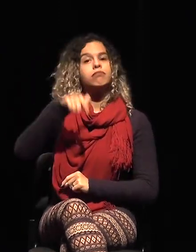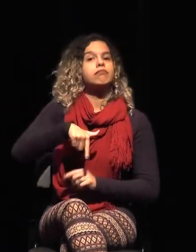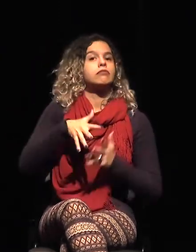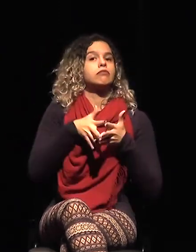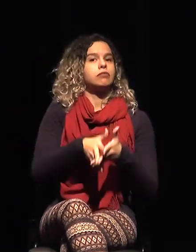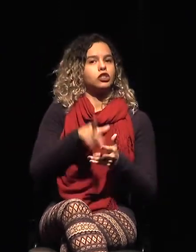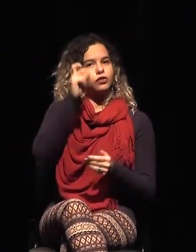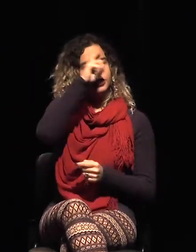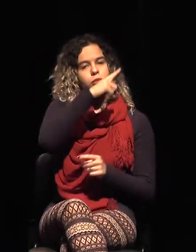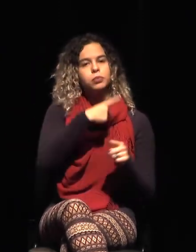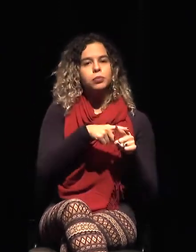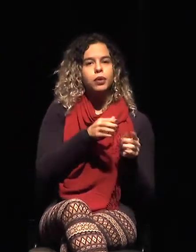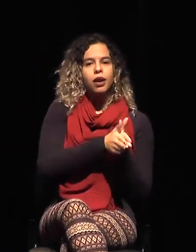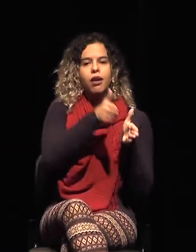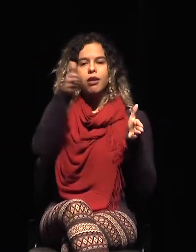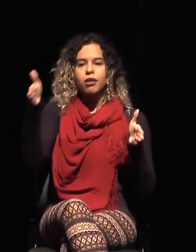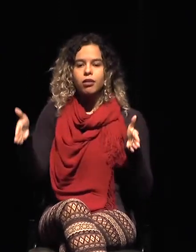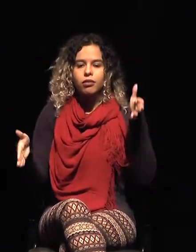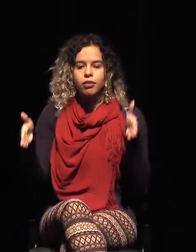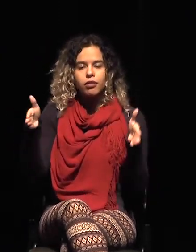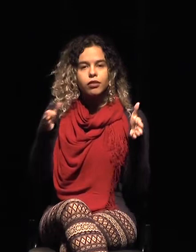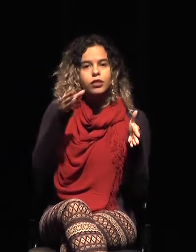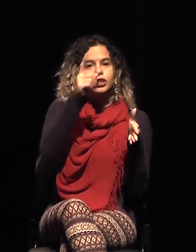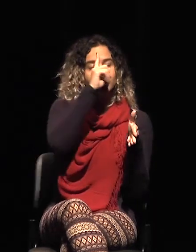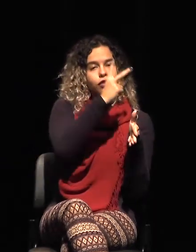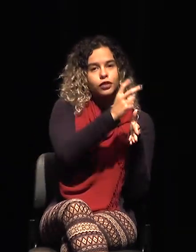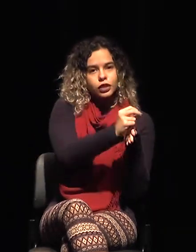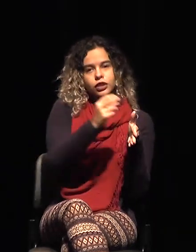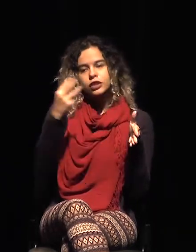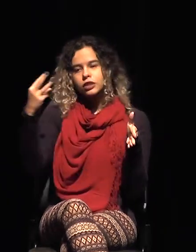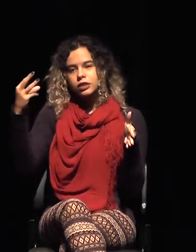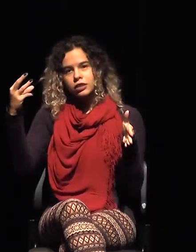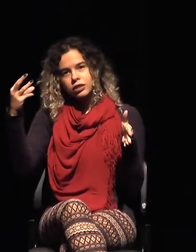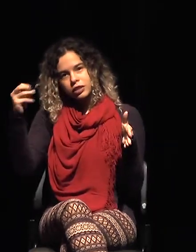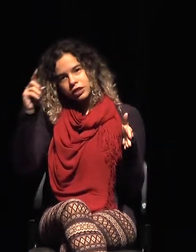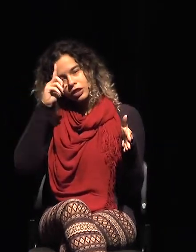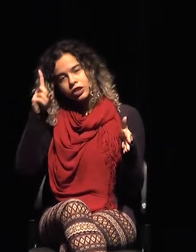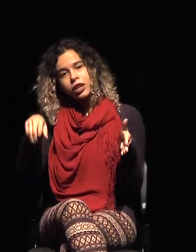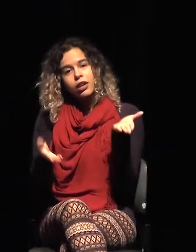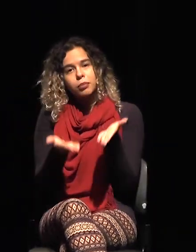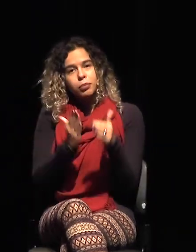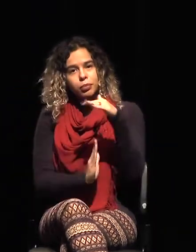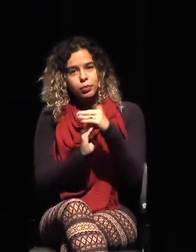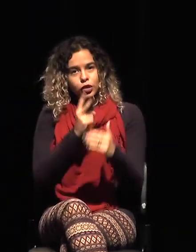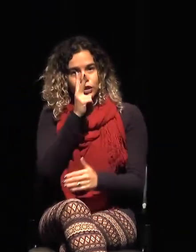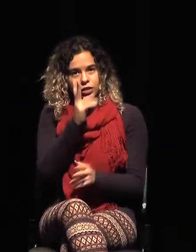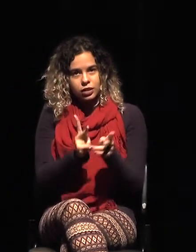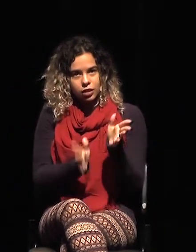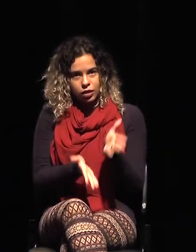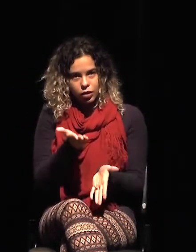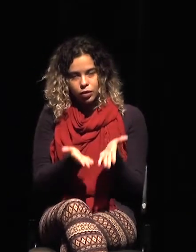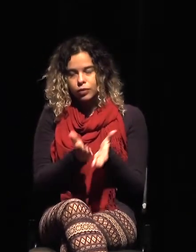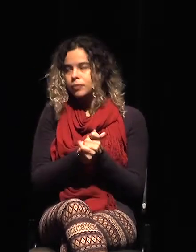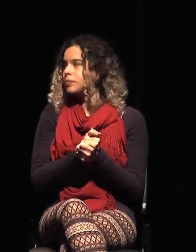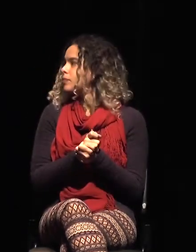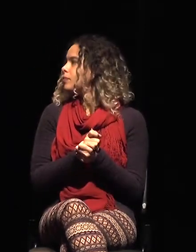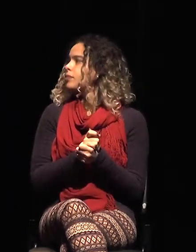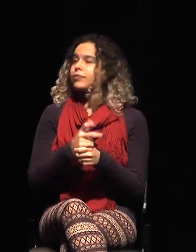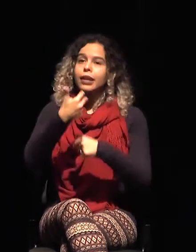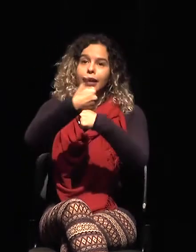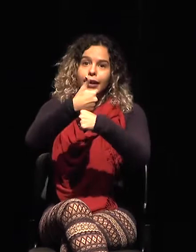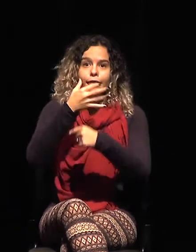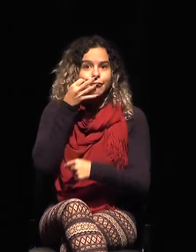mercancías de hasta 2 kilos. Y aquí no voy a hacer ninguna parte, pero en fin, un 90% va a China.